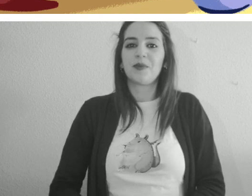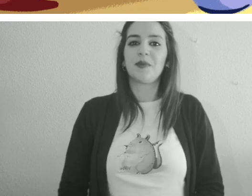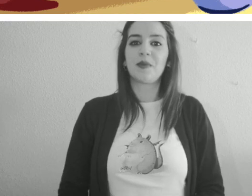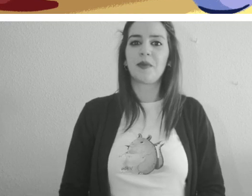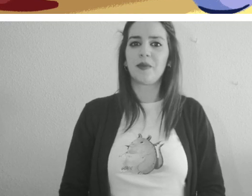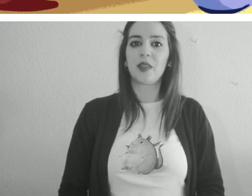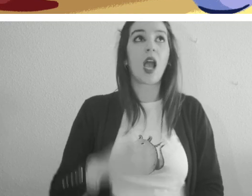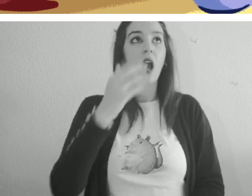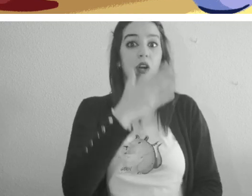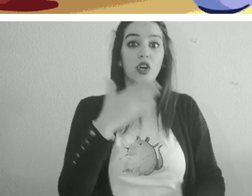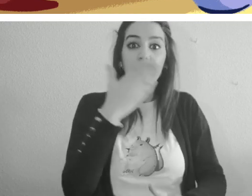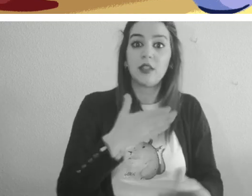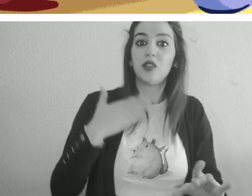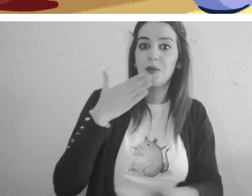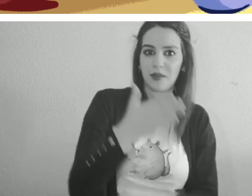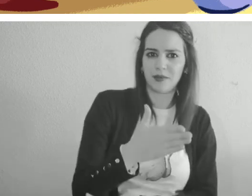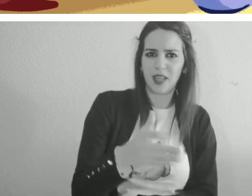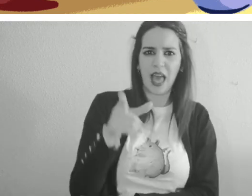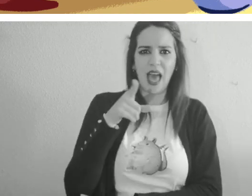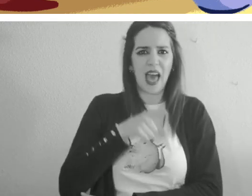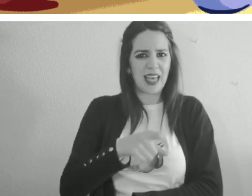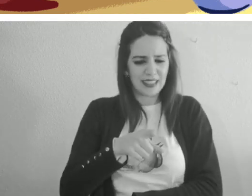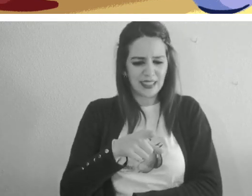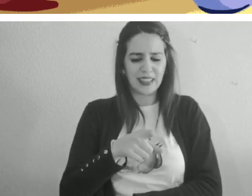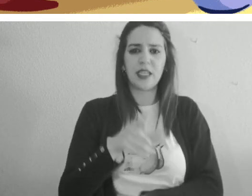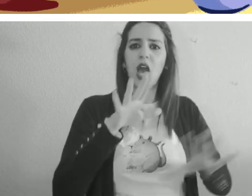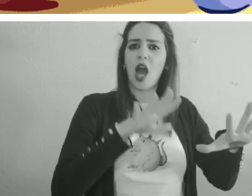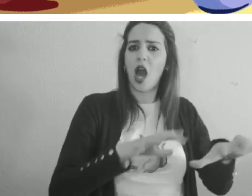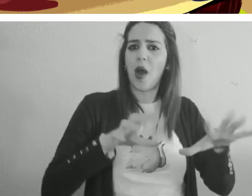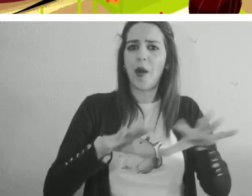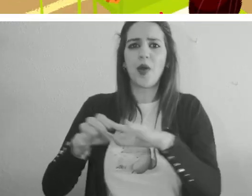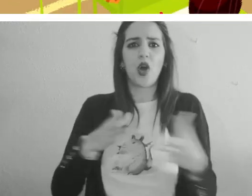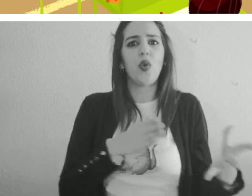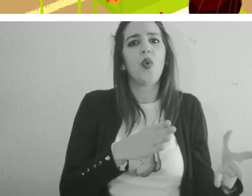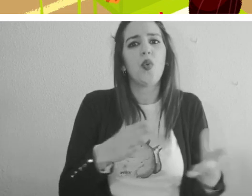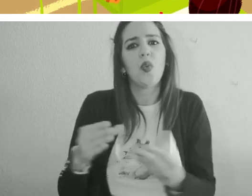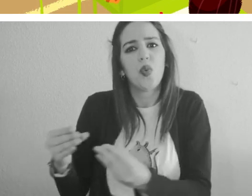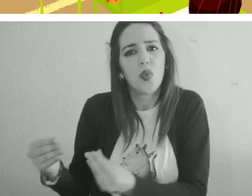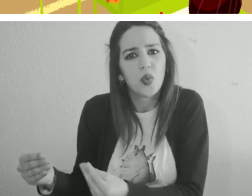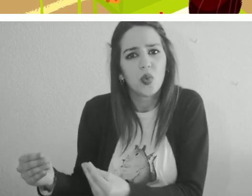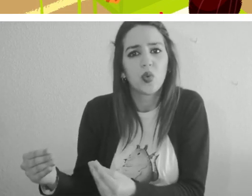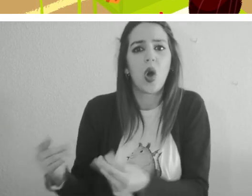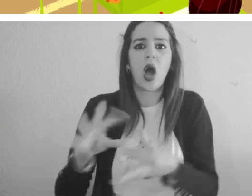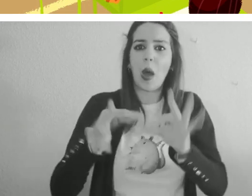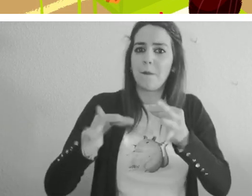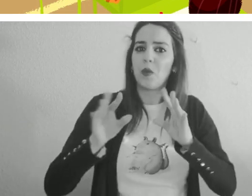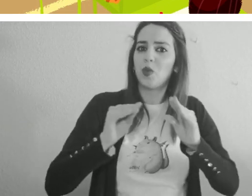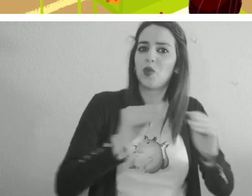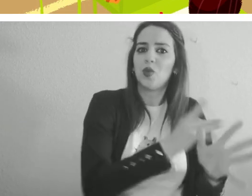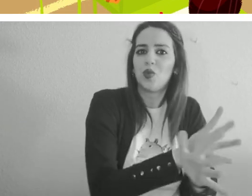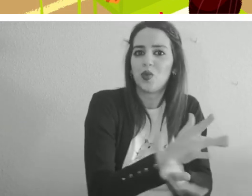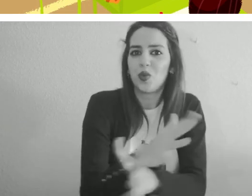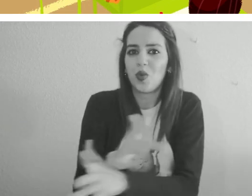Se dirige al colegio. Allí aprende muchas cosas cada día y juega con todos sus amigos. Le